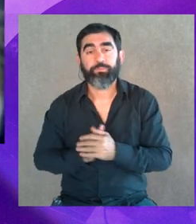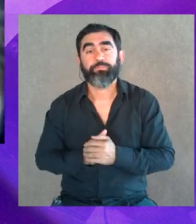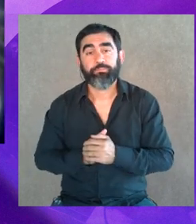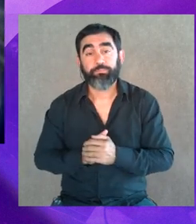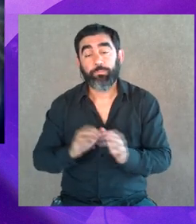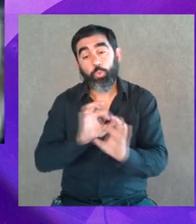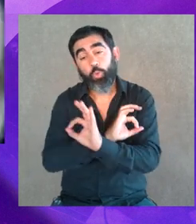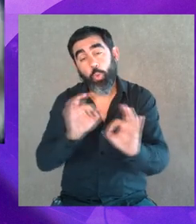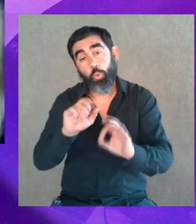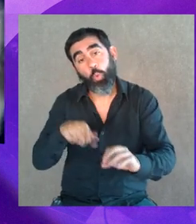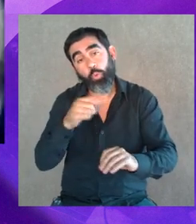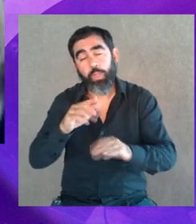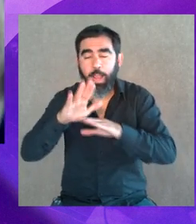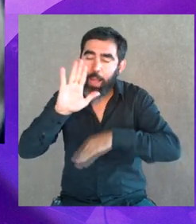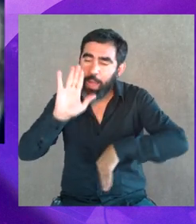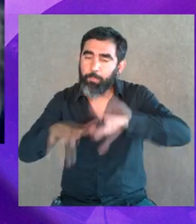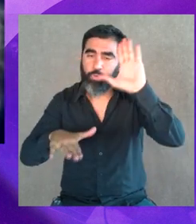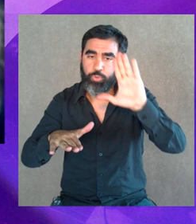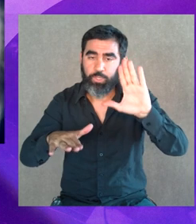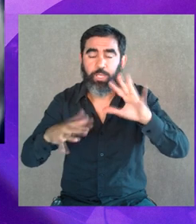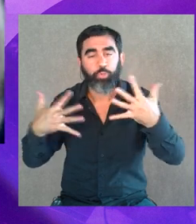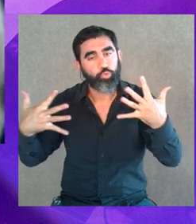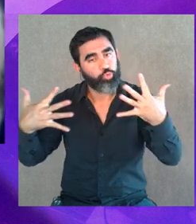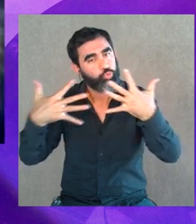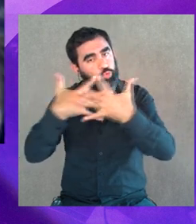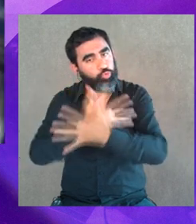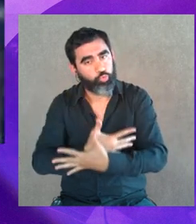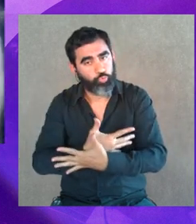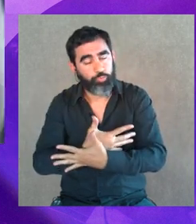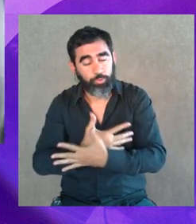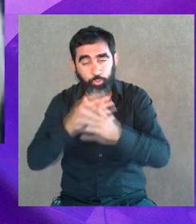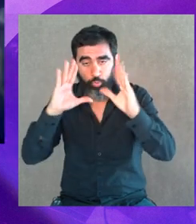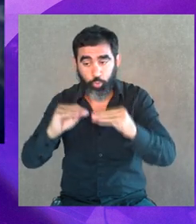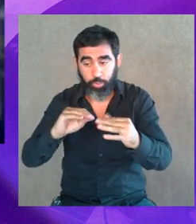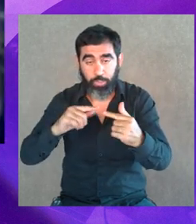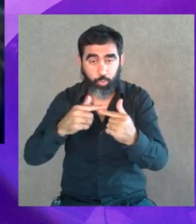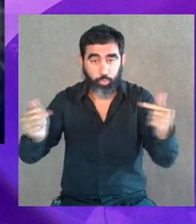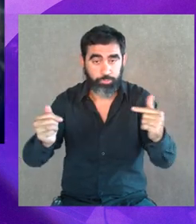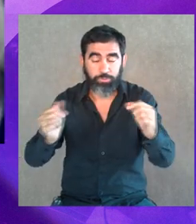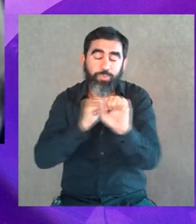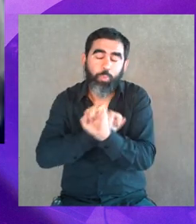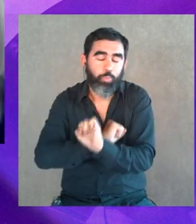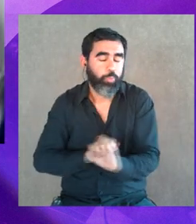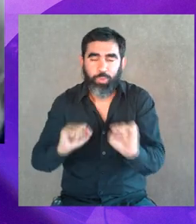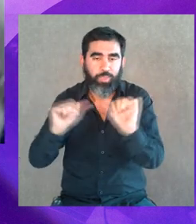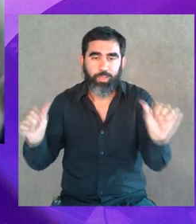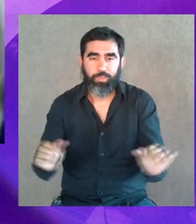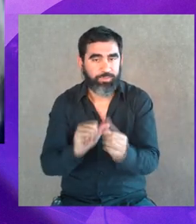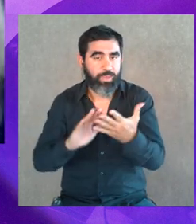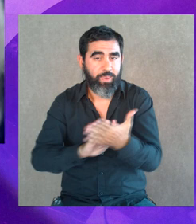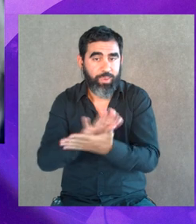Y otras que, la mayoría, me parece, que sufren toda esta escala, y que no pueden hacer nada,